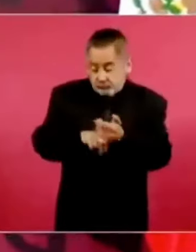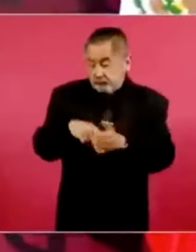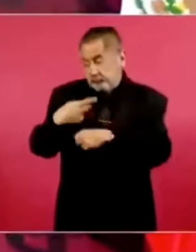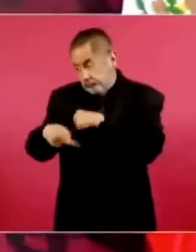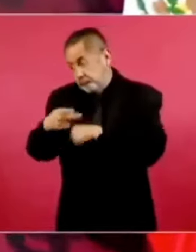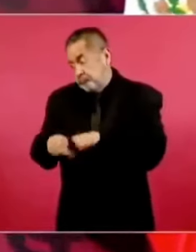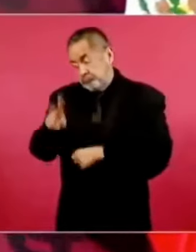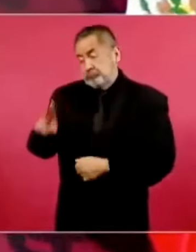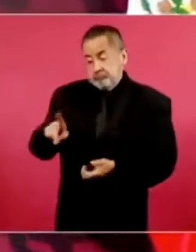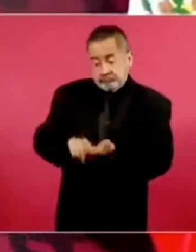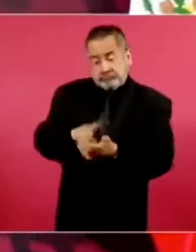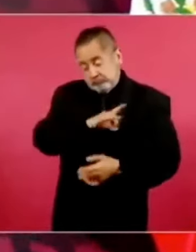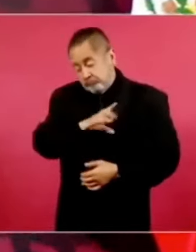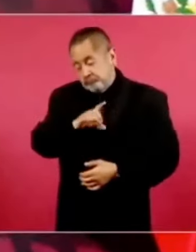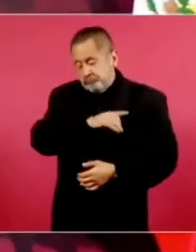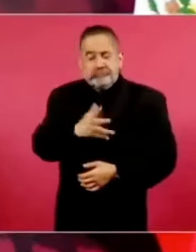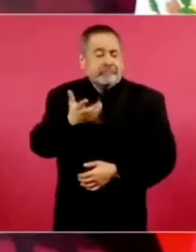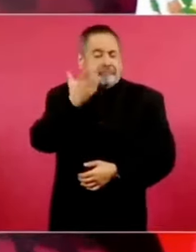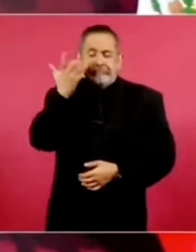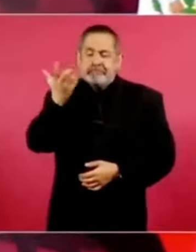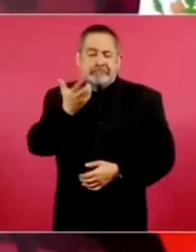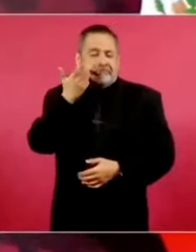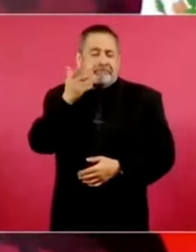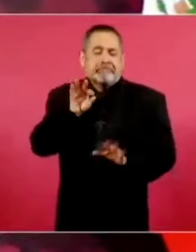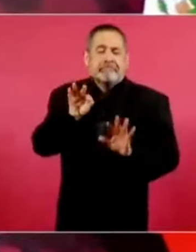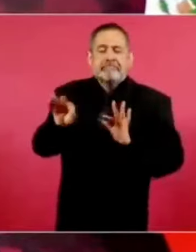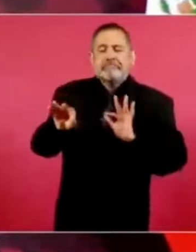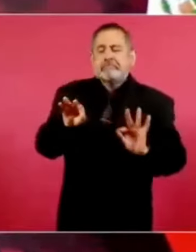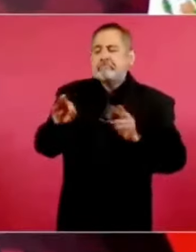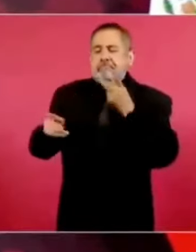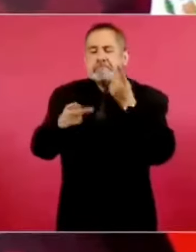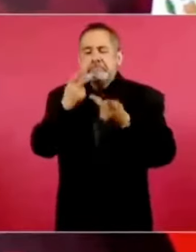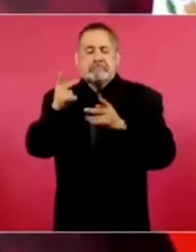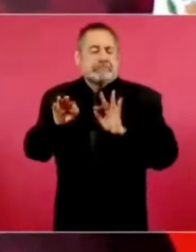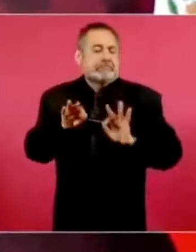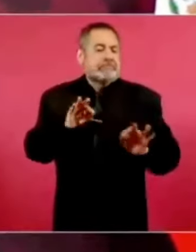temor, ¿Cómo ve